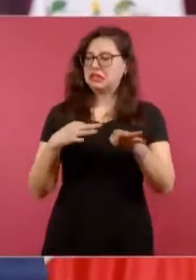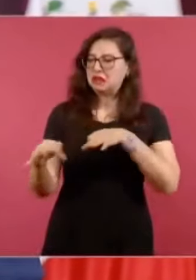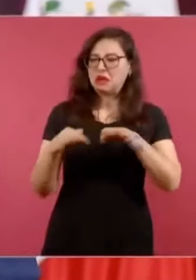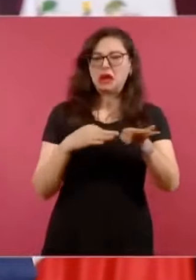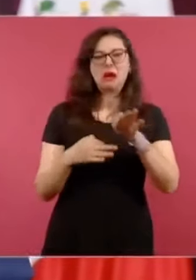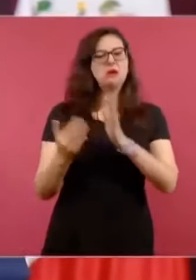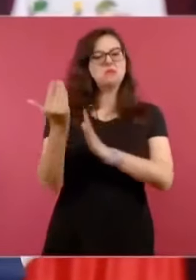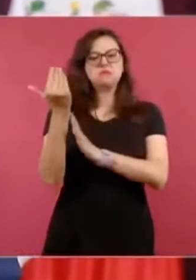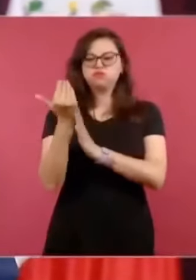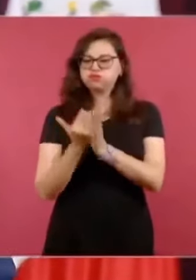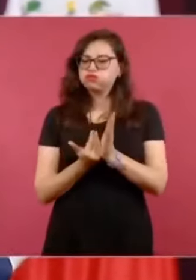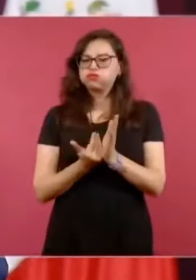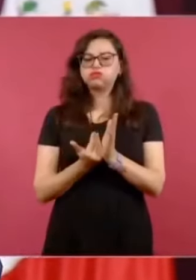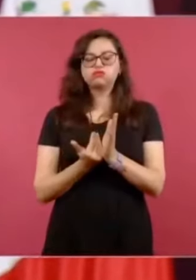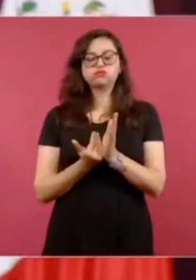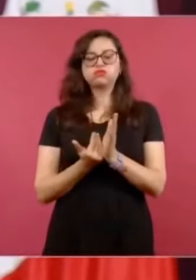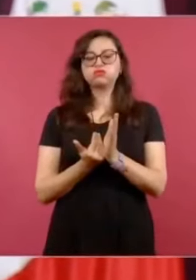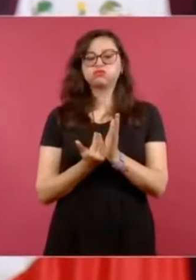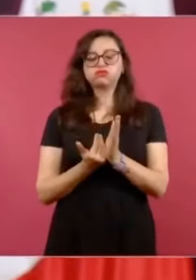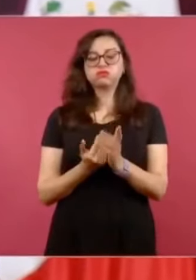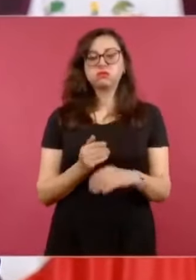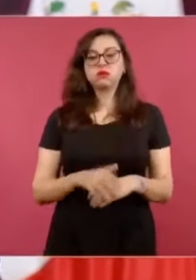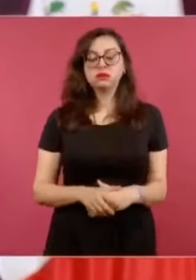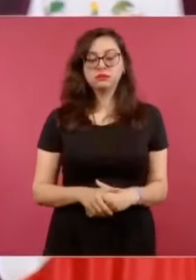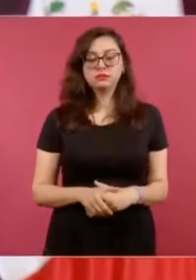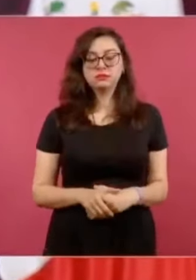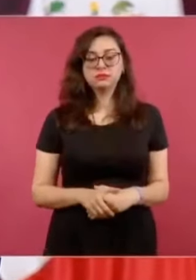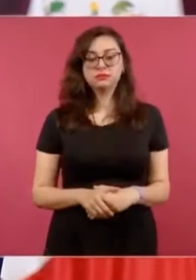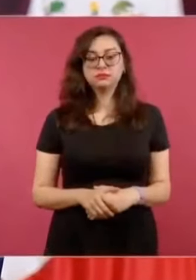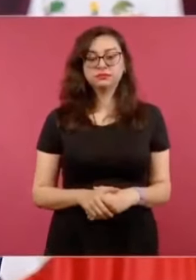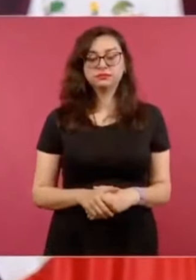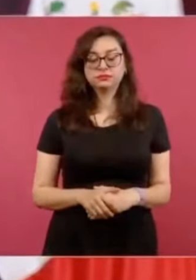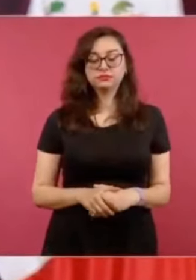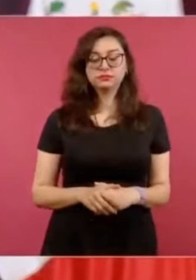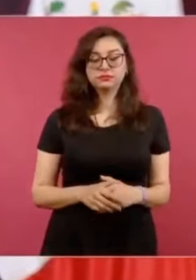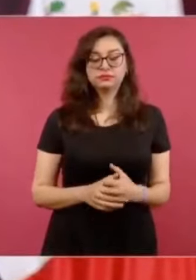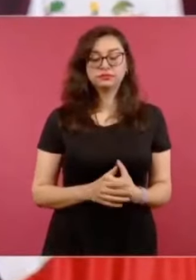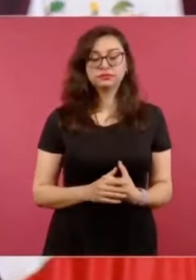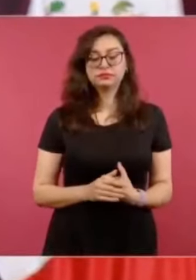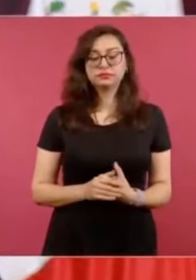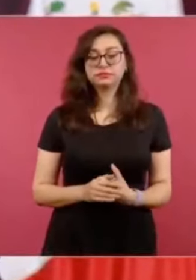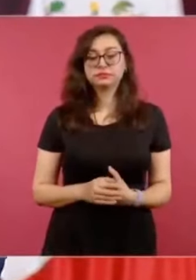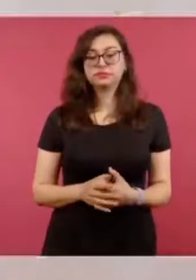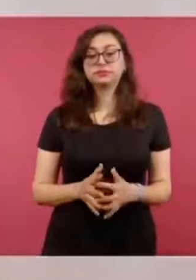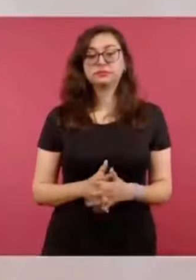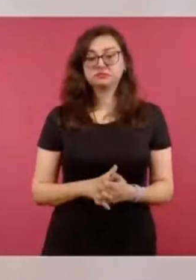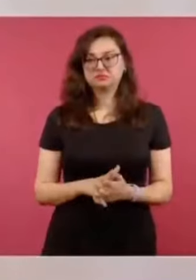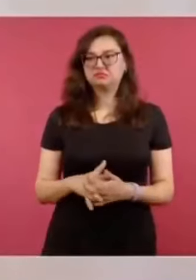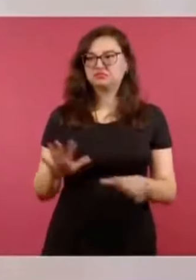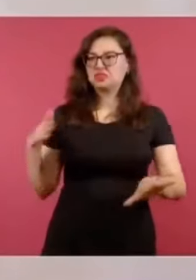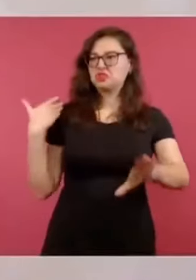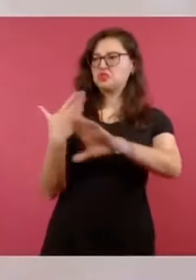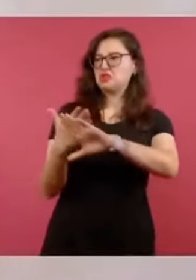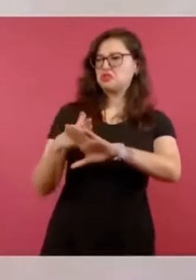hasta con represión